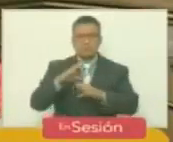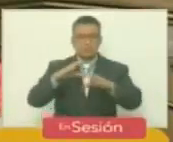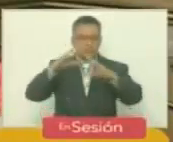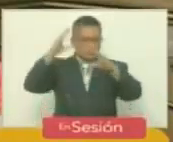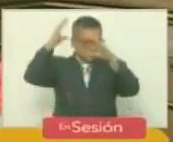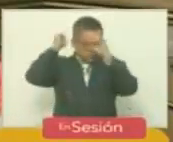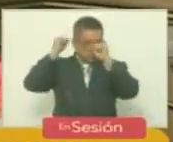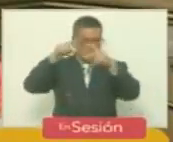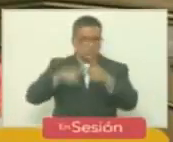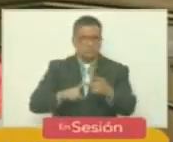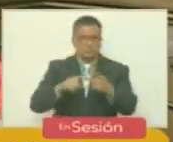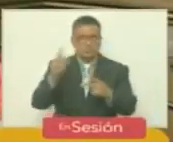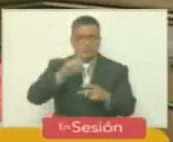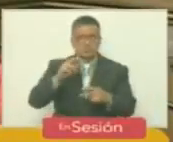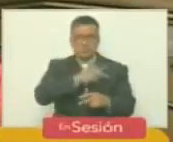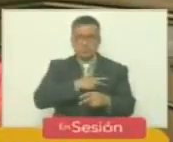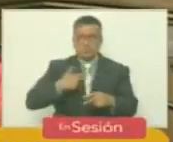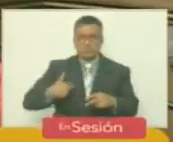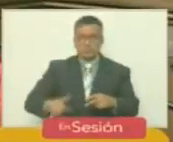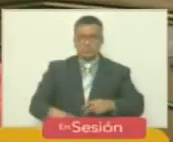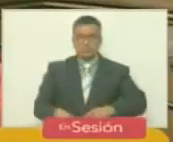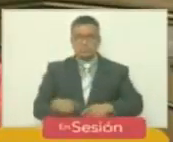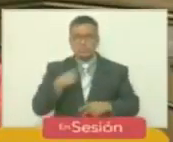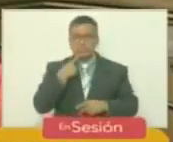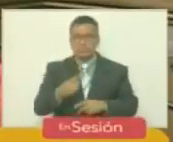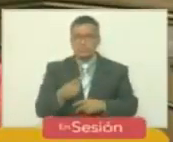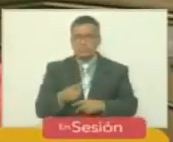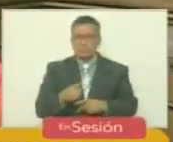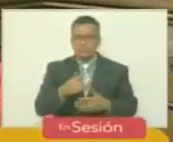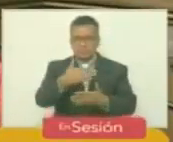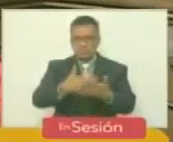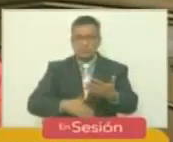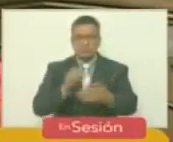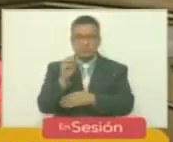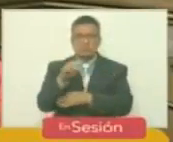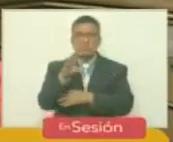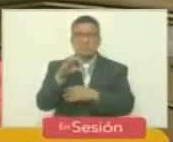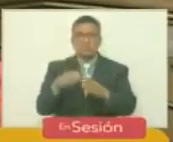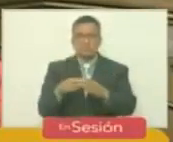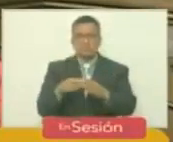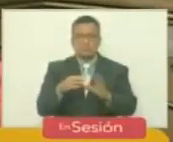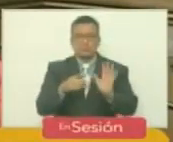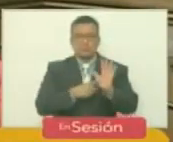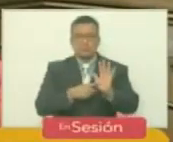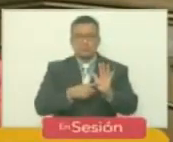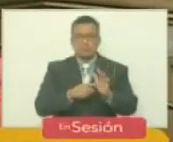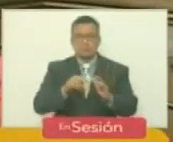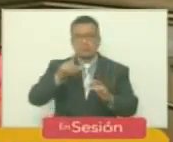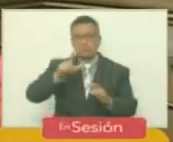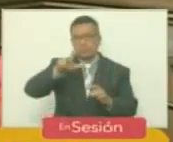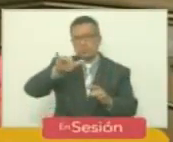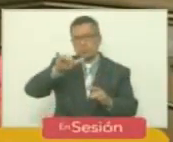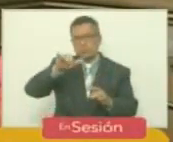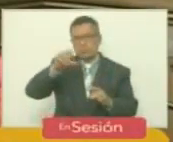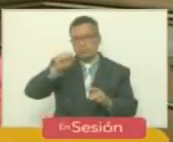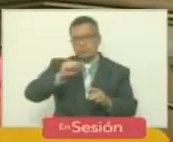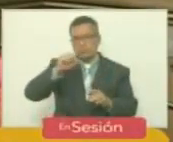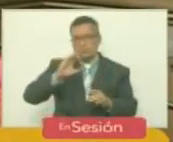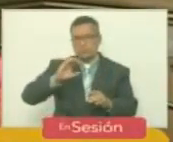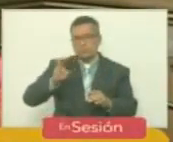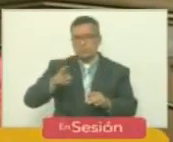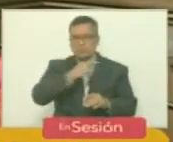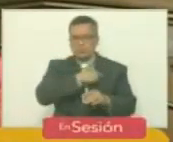de la República Popular China mediante la cual remite el mensaje del excelentísimo señor Li Sanxiu,